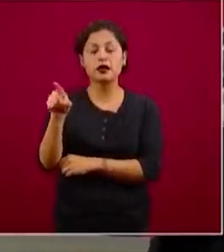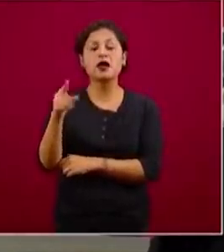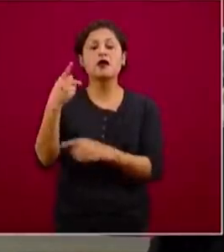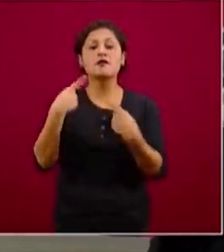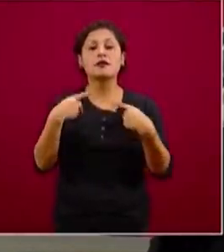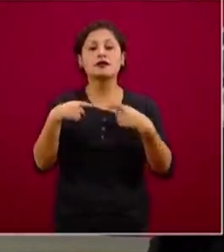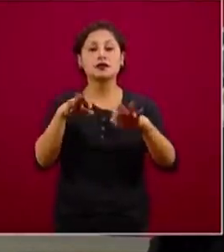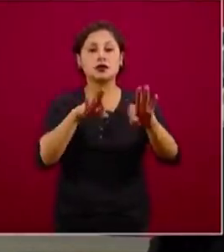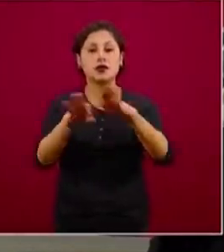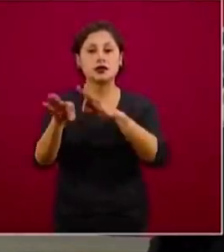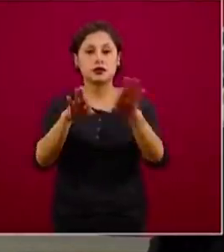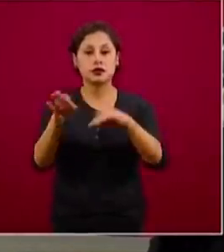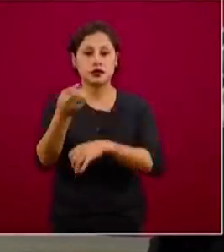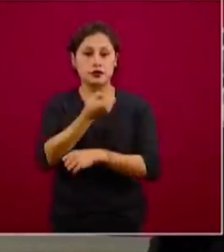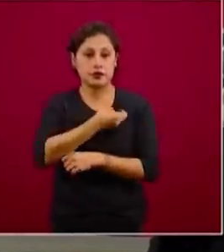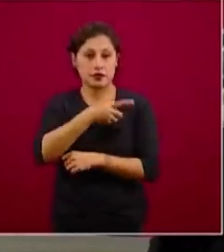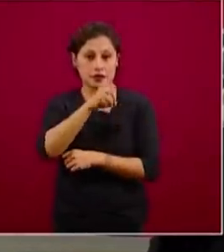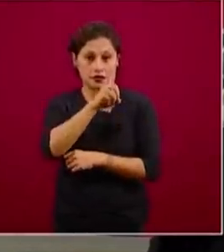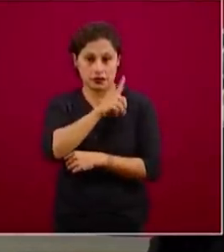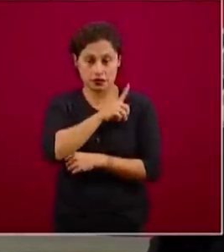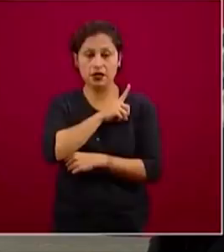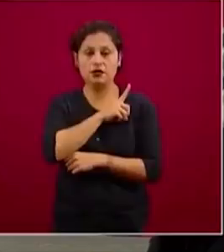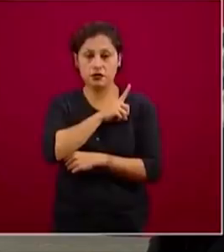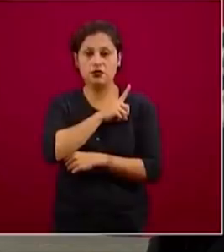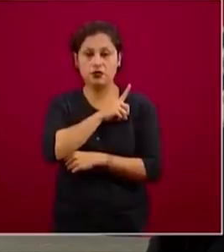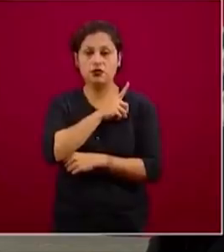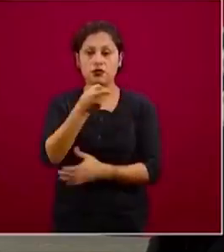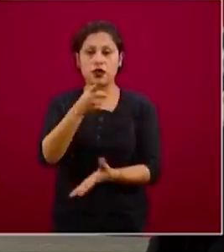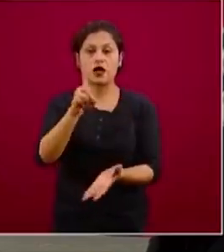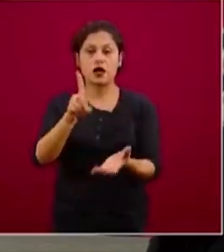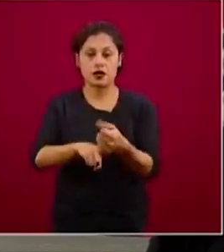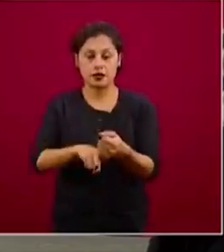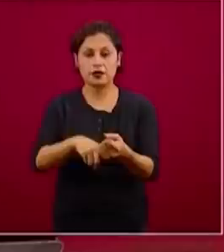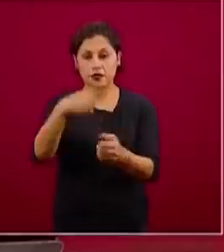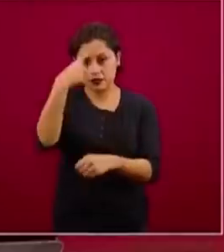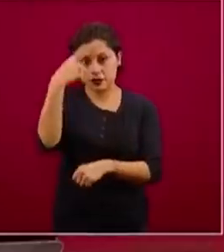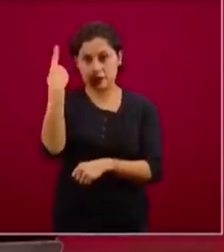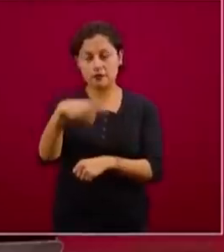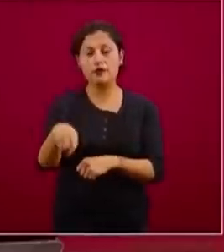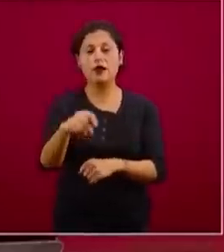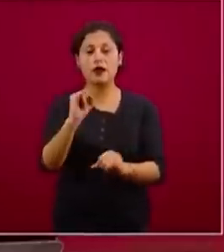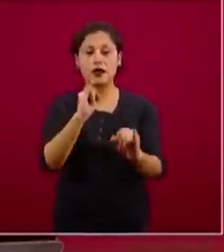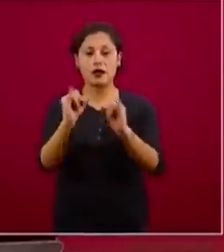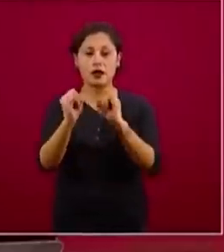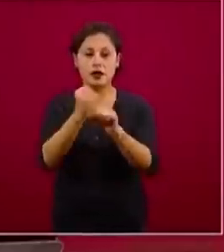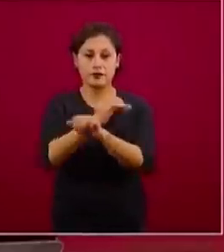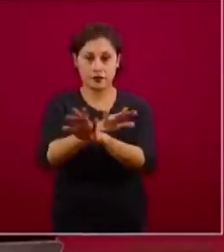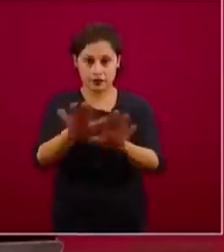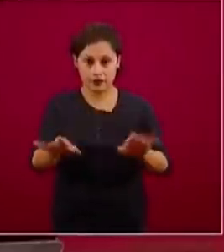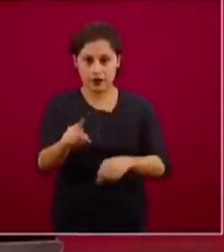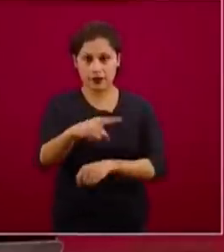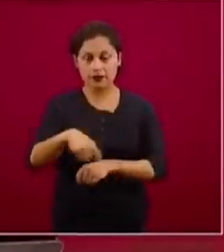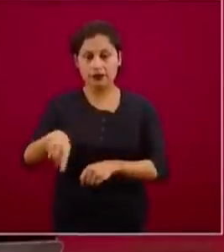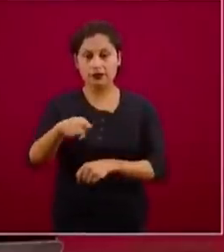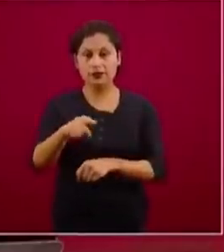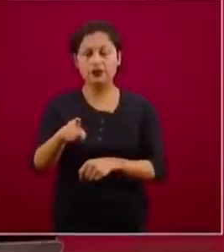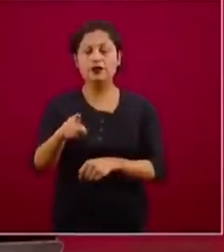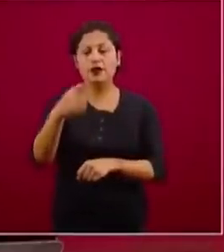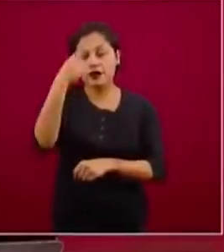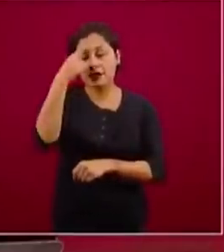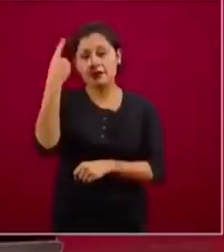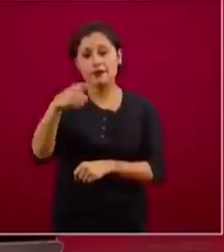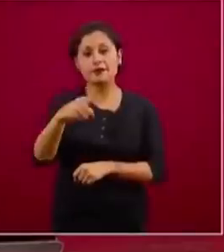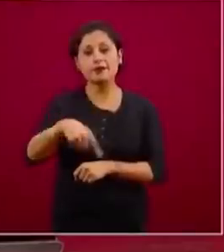trabaja específicamente en el área de comunicación social de la Secretaría de Salud. Y esto lo que nos llevó es a estar en una